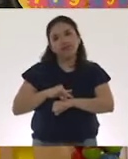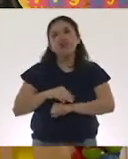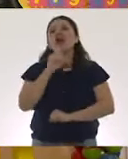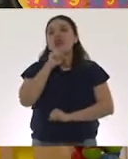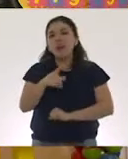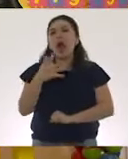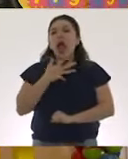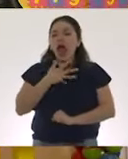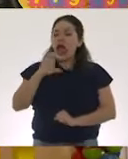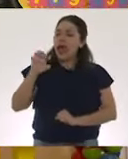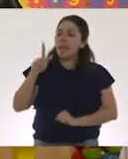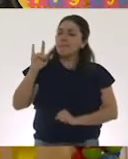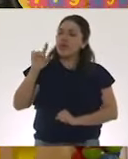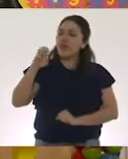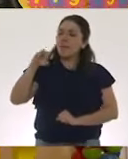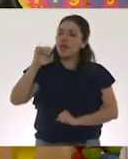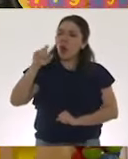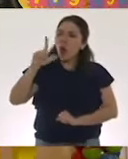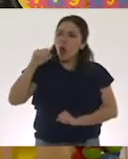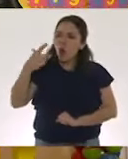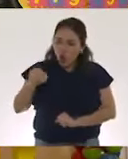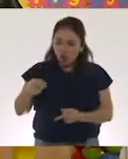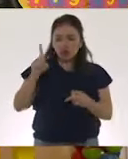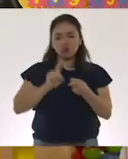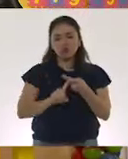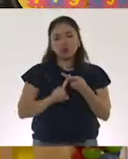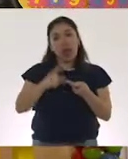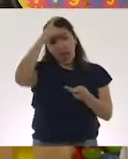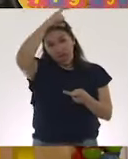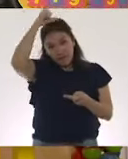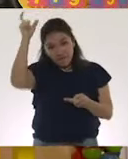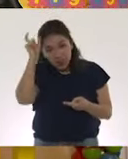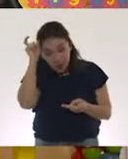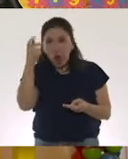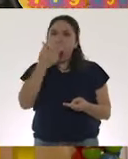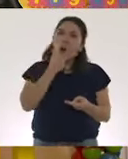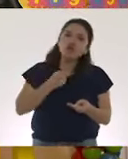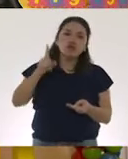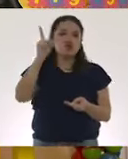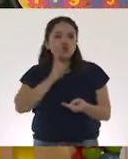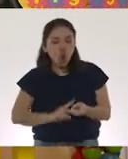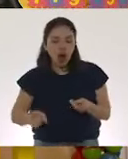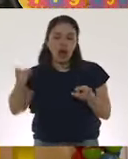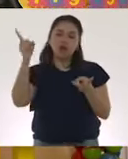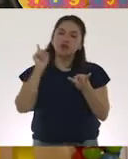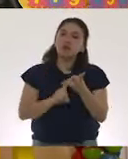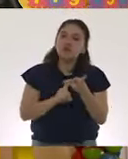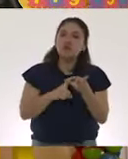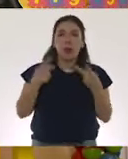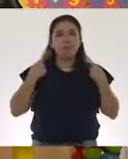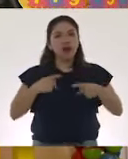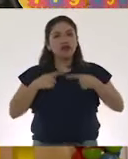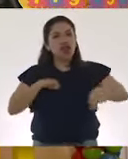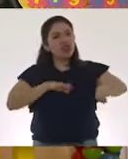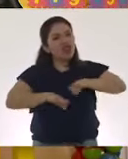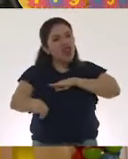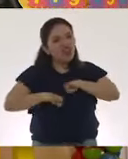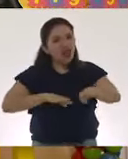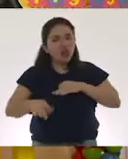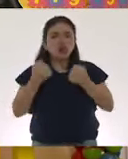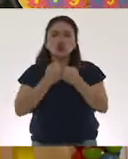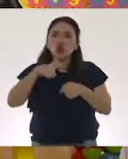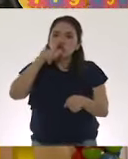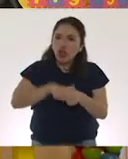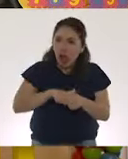intervienen epidemiólogos, intervienen enfermeras, enfermeros, intervienen trabajadores y trabajadoras